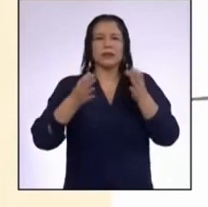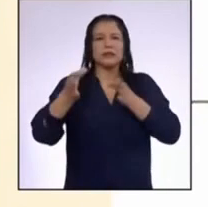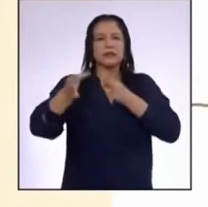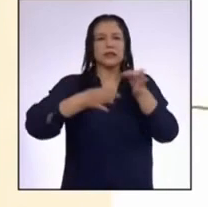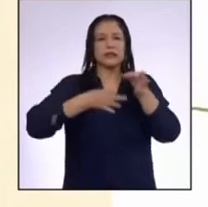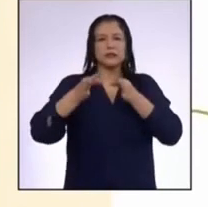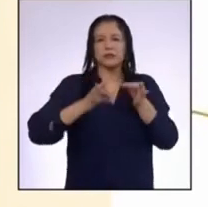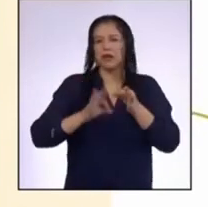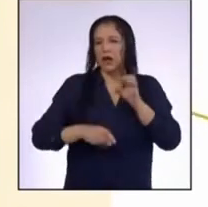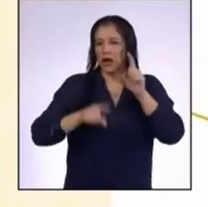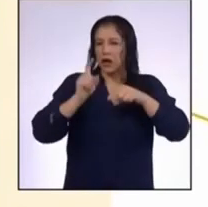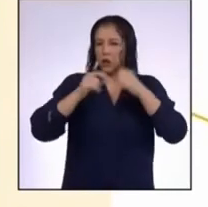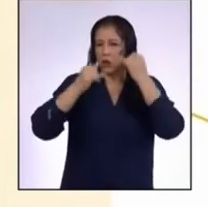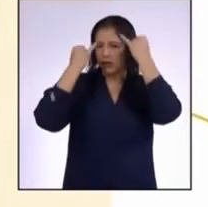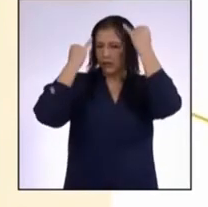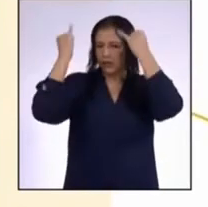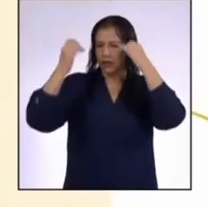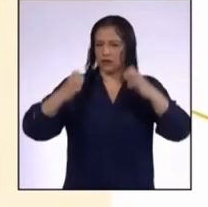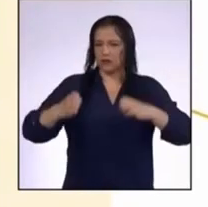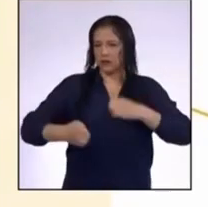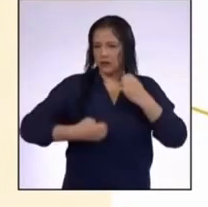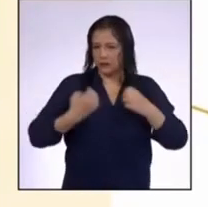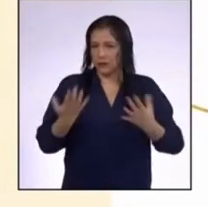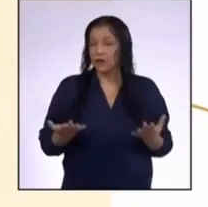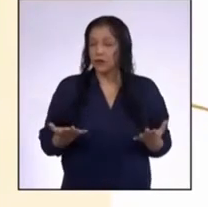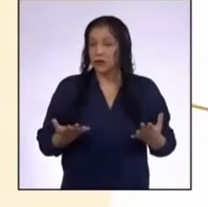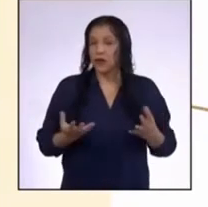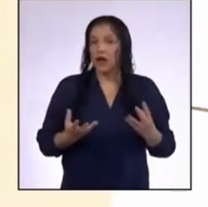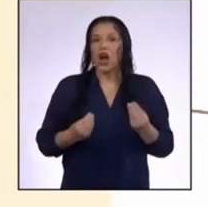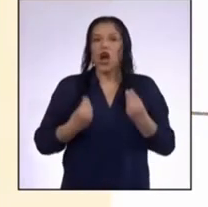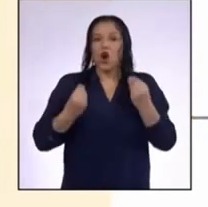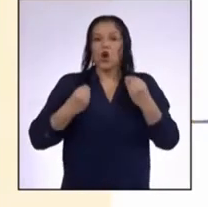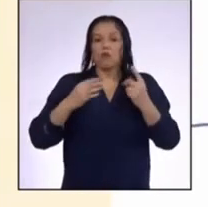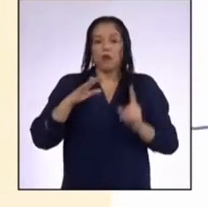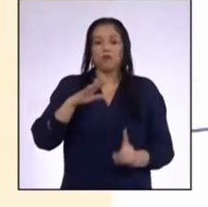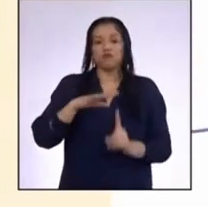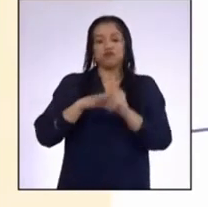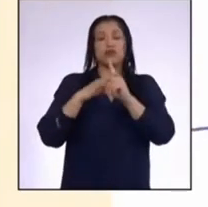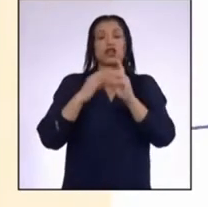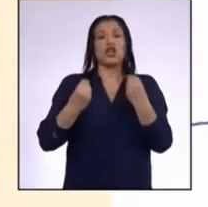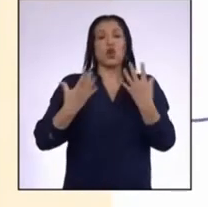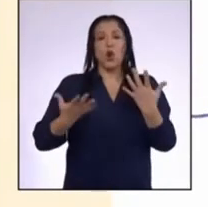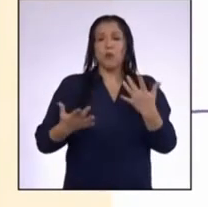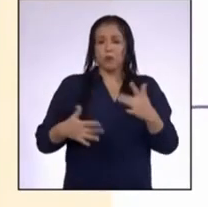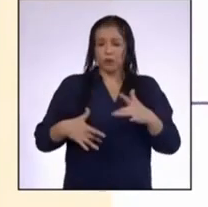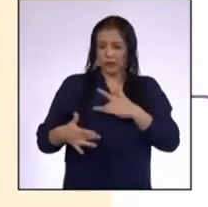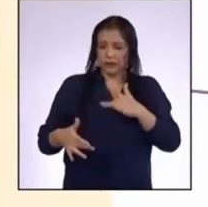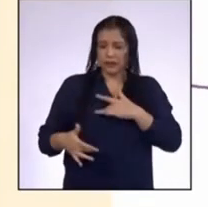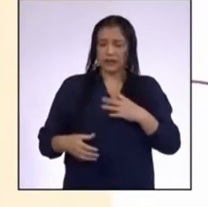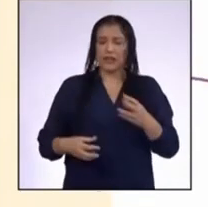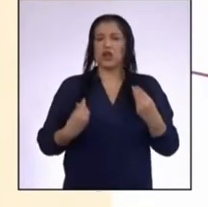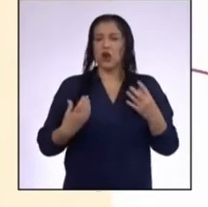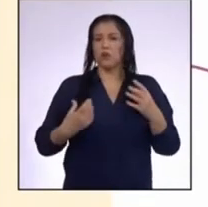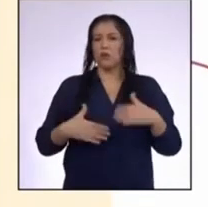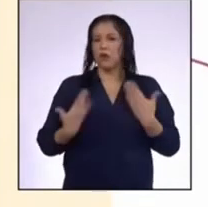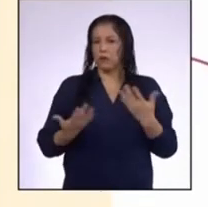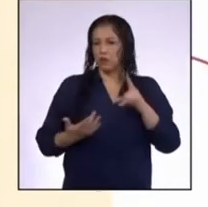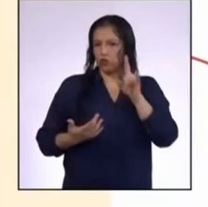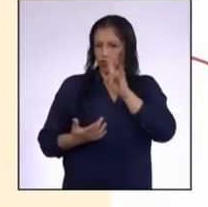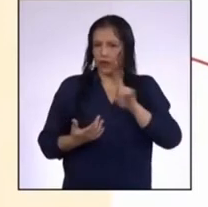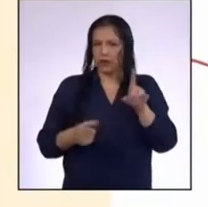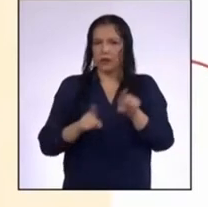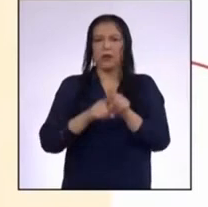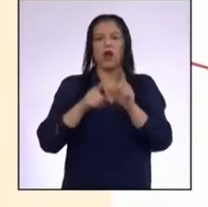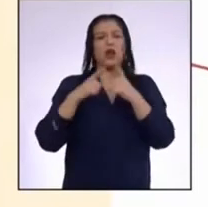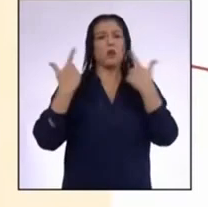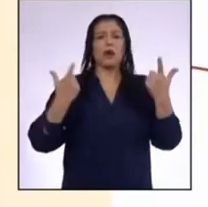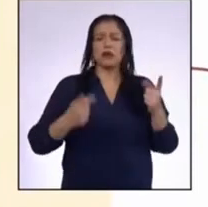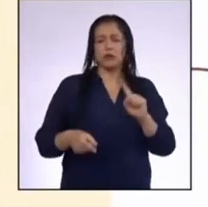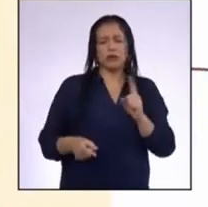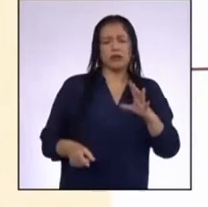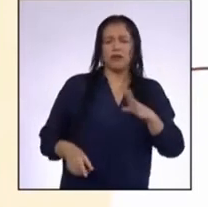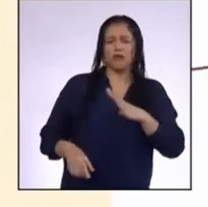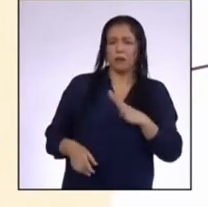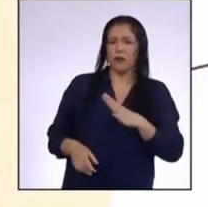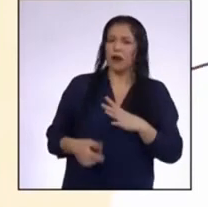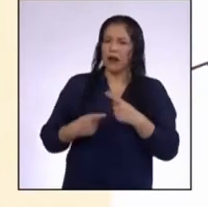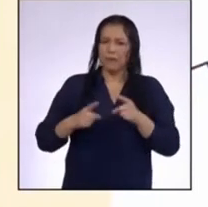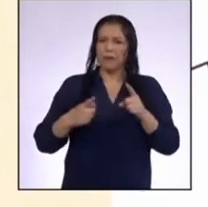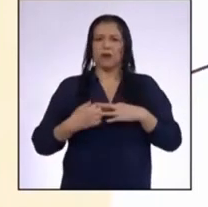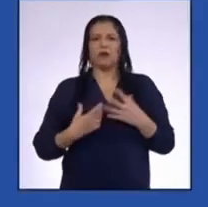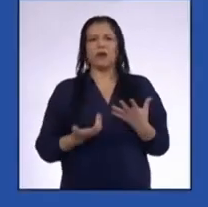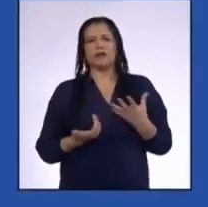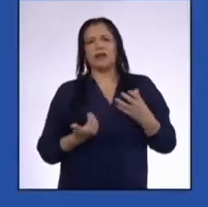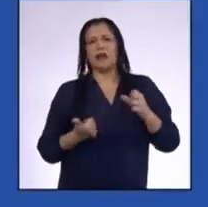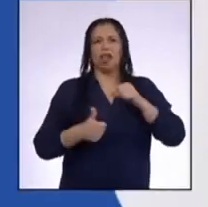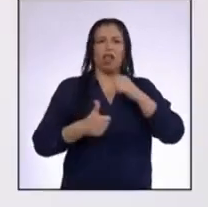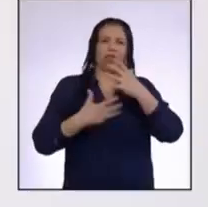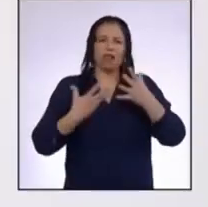explicarnos algunas ideas sobre las emociones Cómo aparecen y su utilidad Sobre el lenguaje, ha sido informal, pero sin llegar a